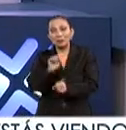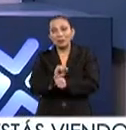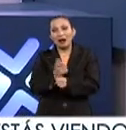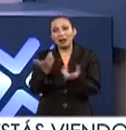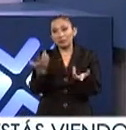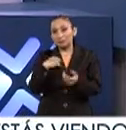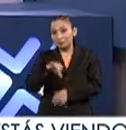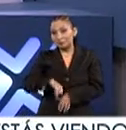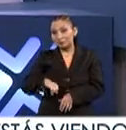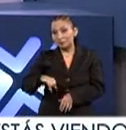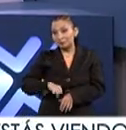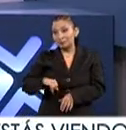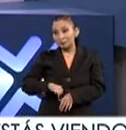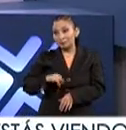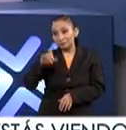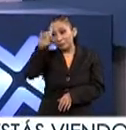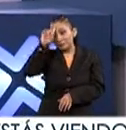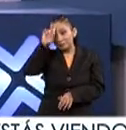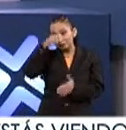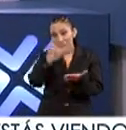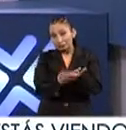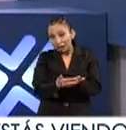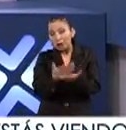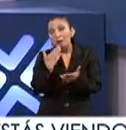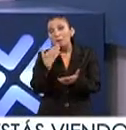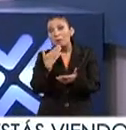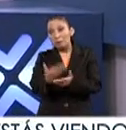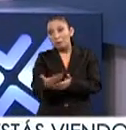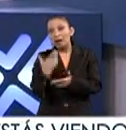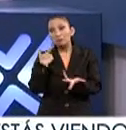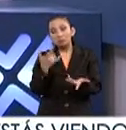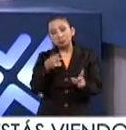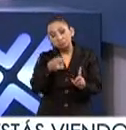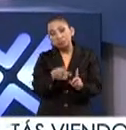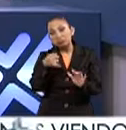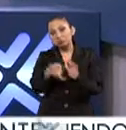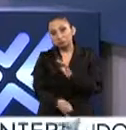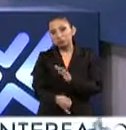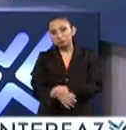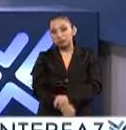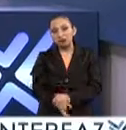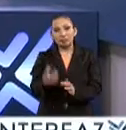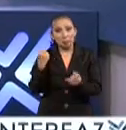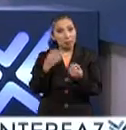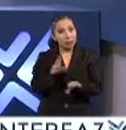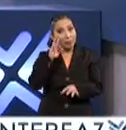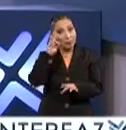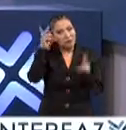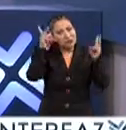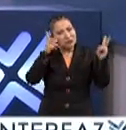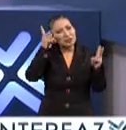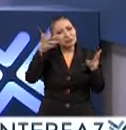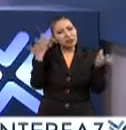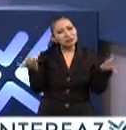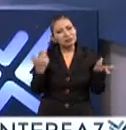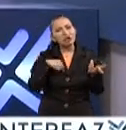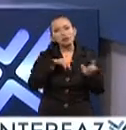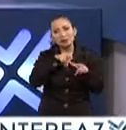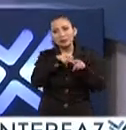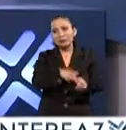la semana así que es muy interesante esta propuesta con mucho mucho sentido de fondo así que pues no se la pierda visítela nosotros